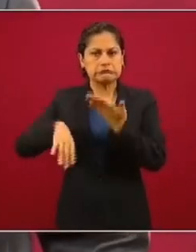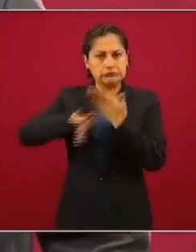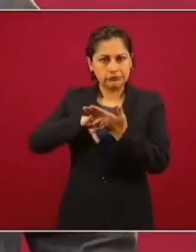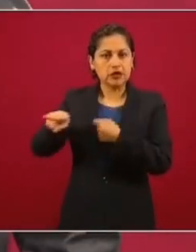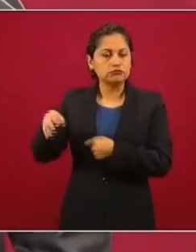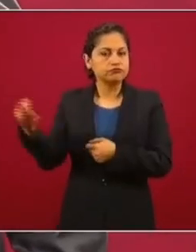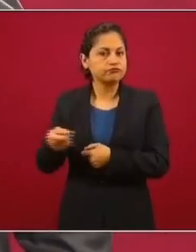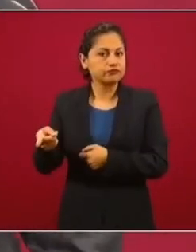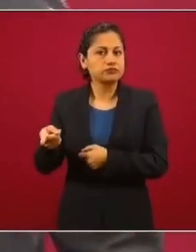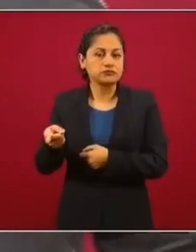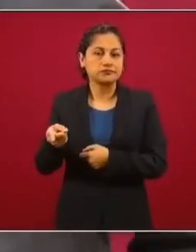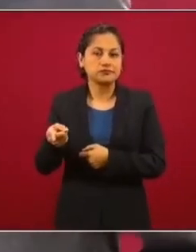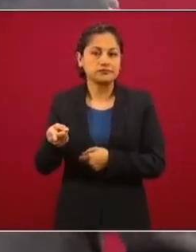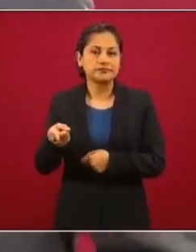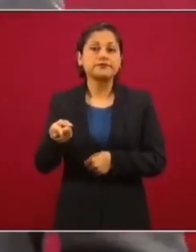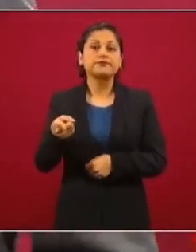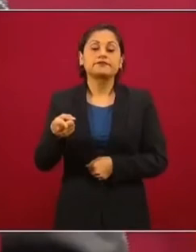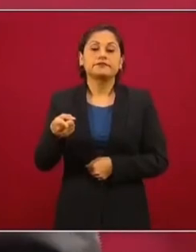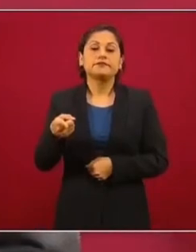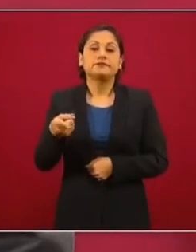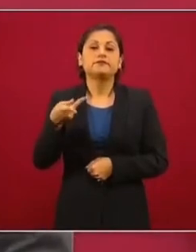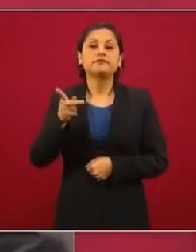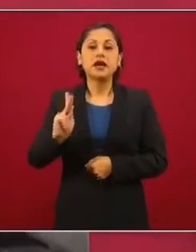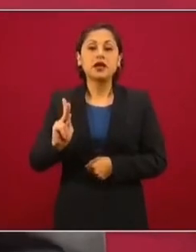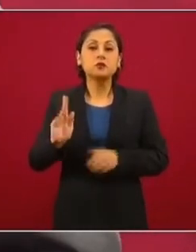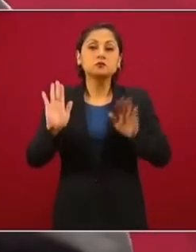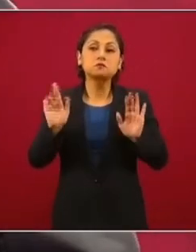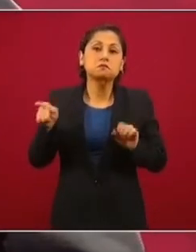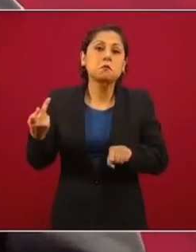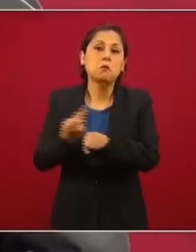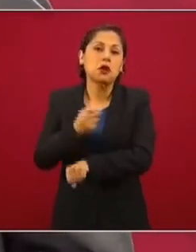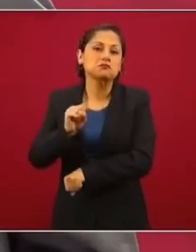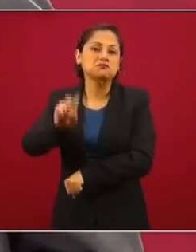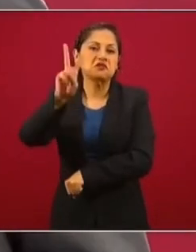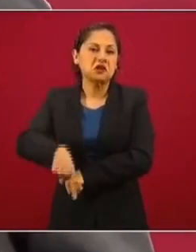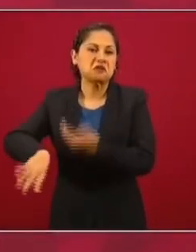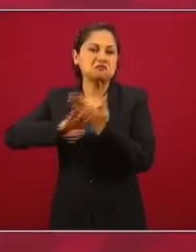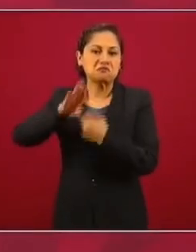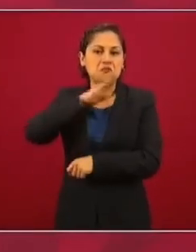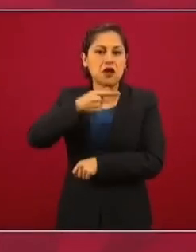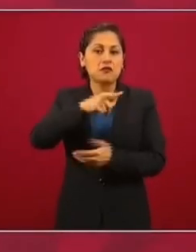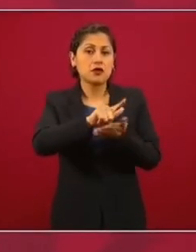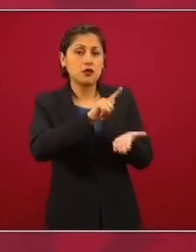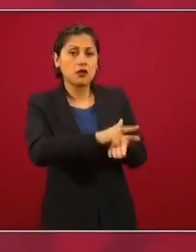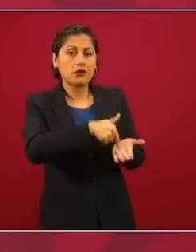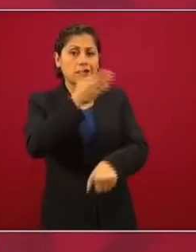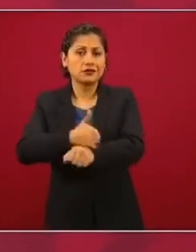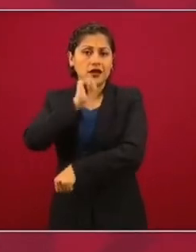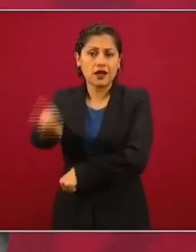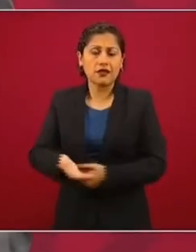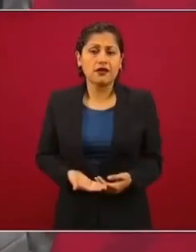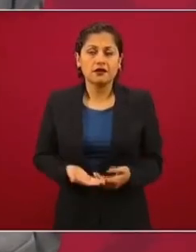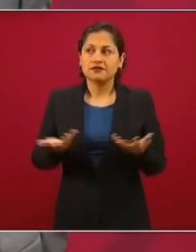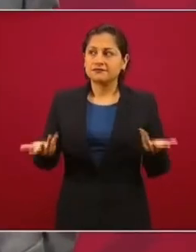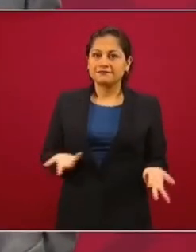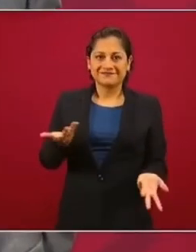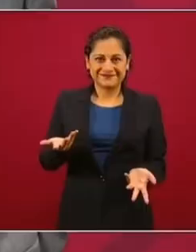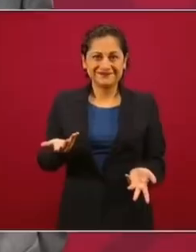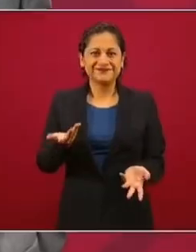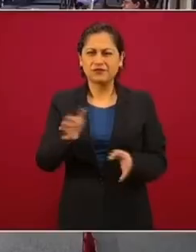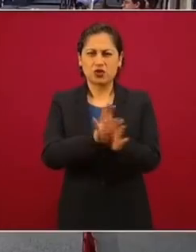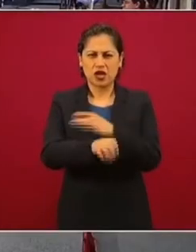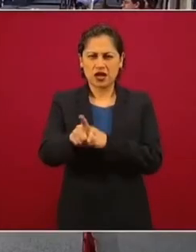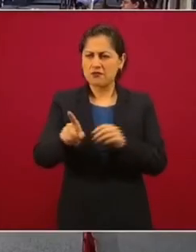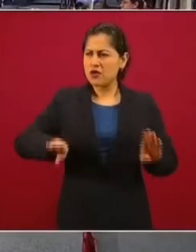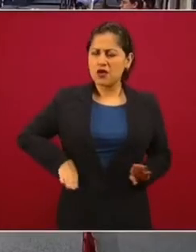pero que no estaba considerado como delito grave y que, por lo tanto, no había nada que hacer. ¿Cómo es que dicen los abogados cuando le quieren dar